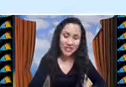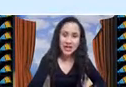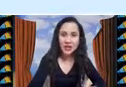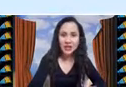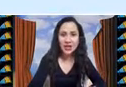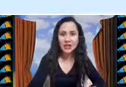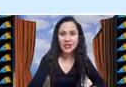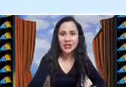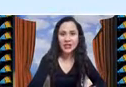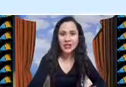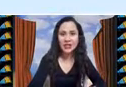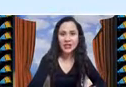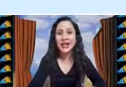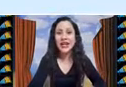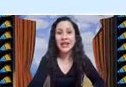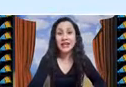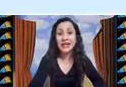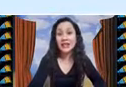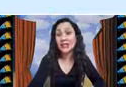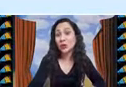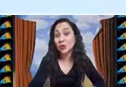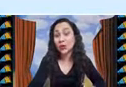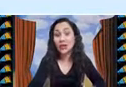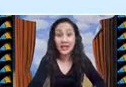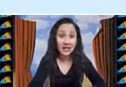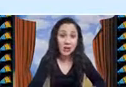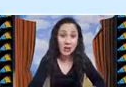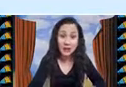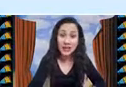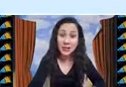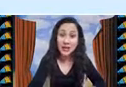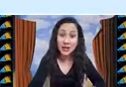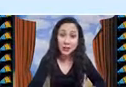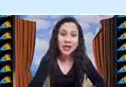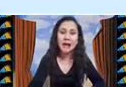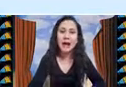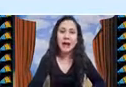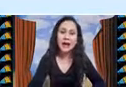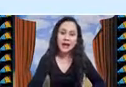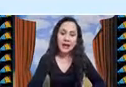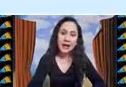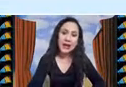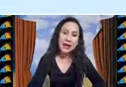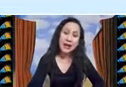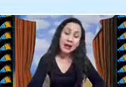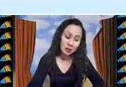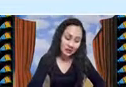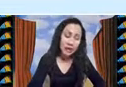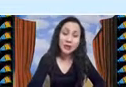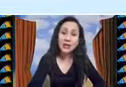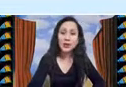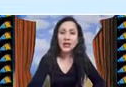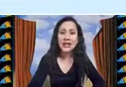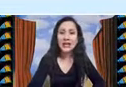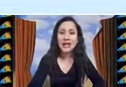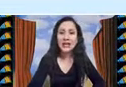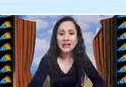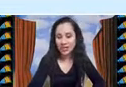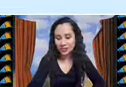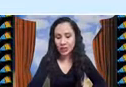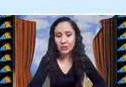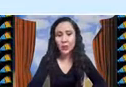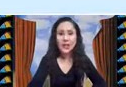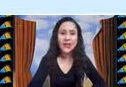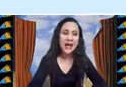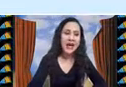si bien ya lo leyeron en mi semblanza, que yo estoy en la Universidad Veracruzana. La Universidad Veracruzana